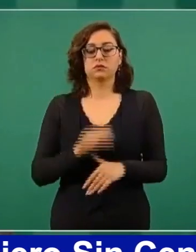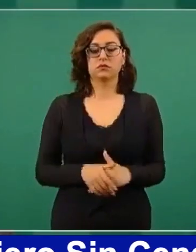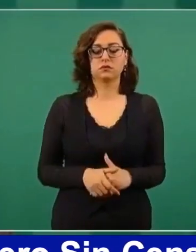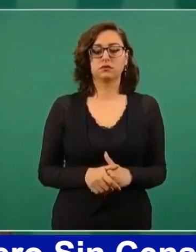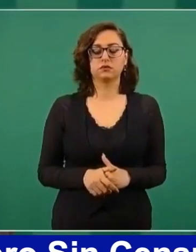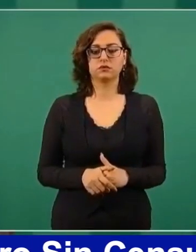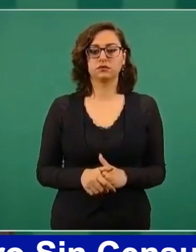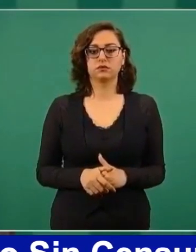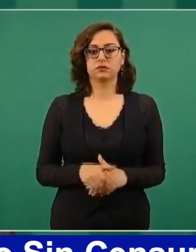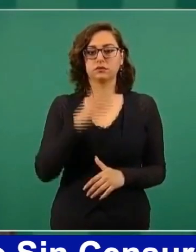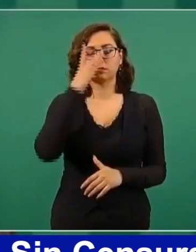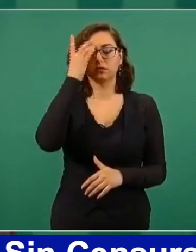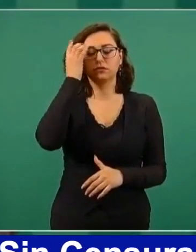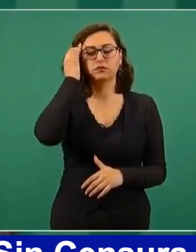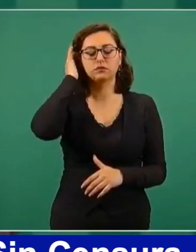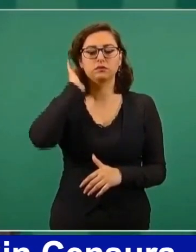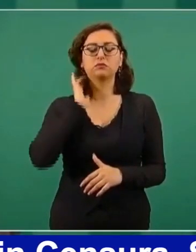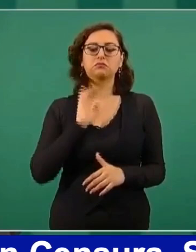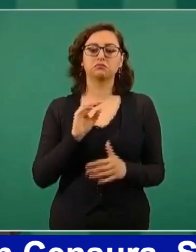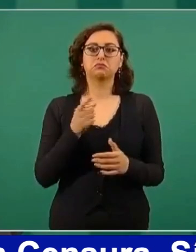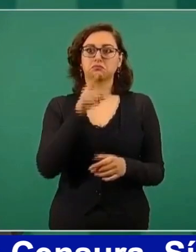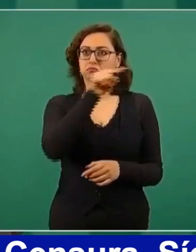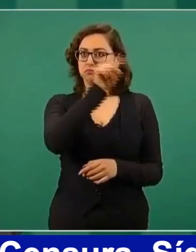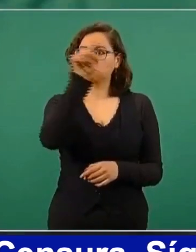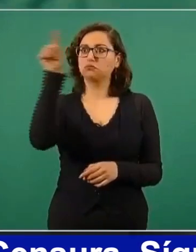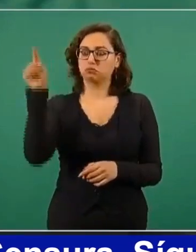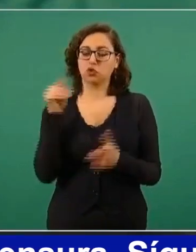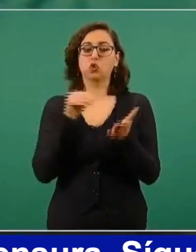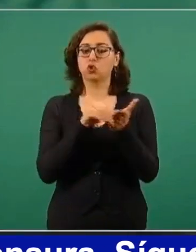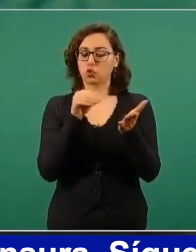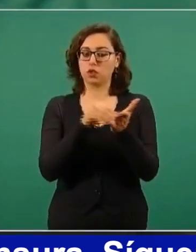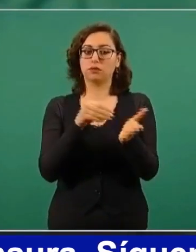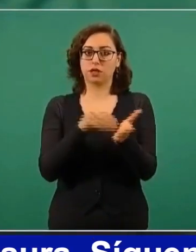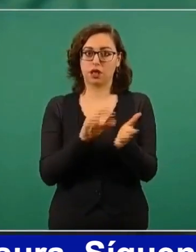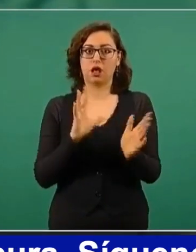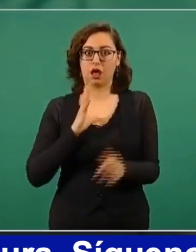están todavía instalados estos centros.